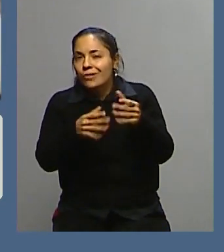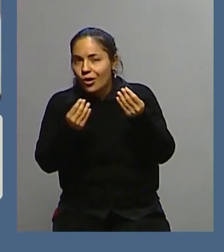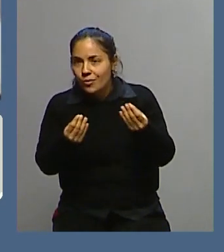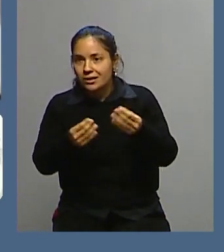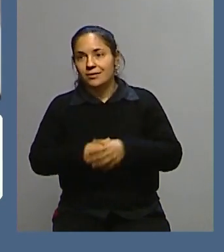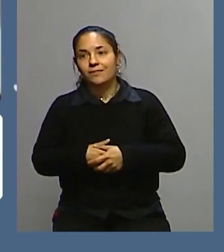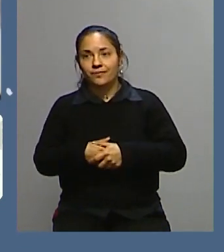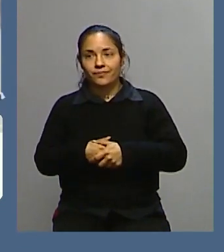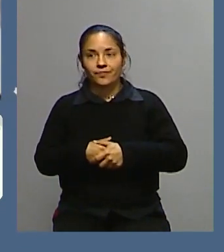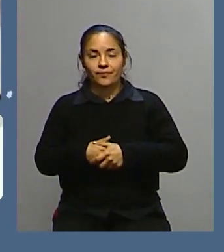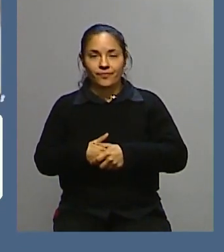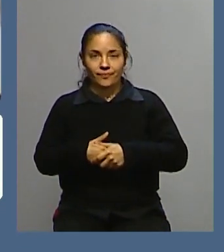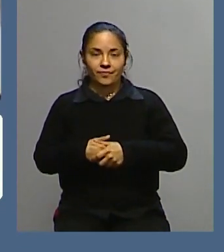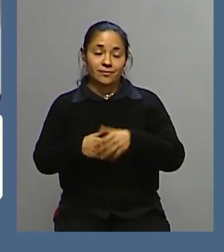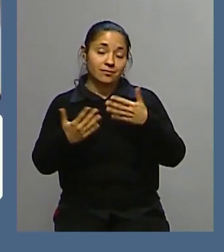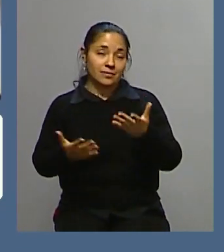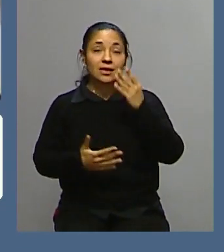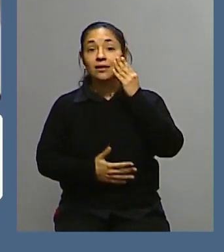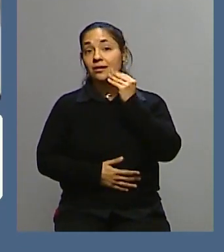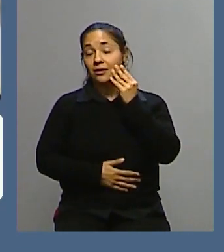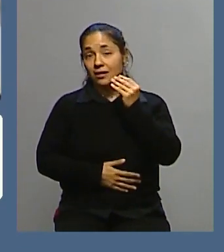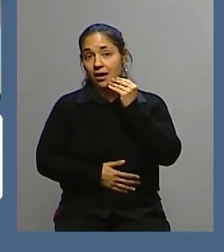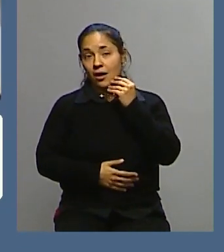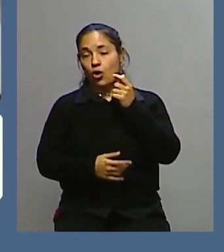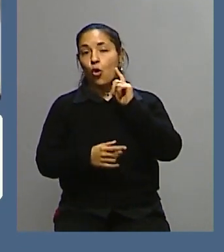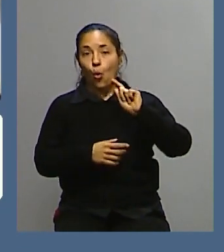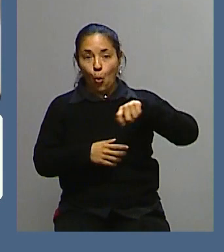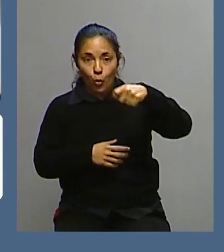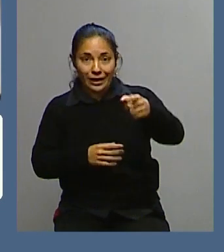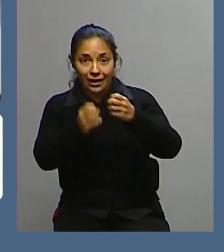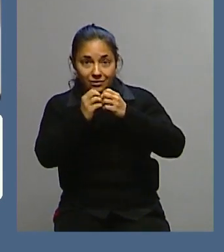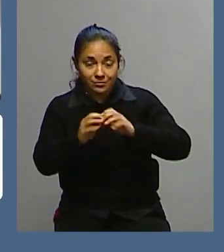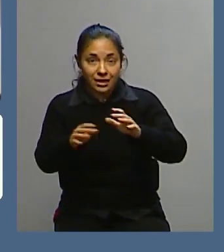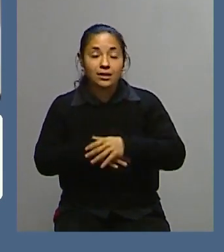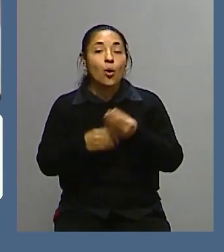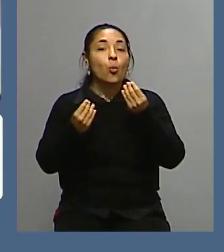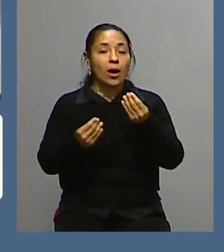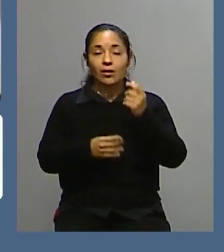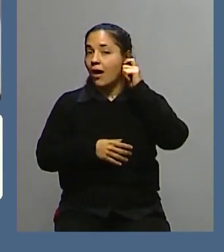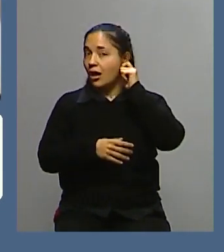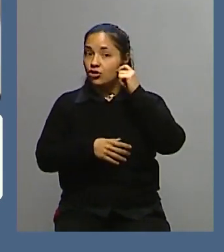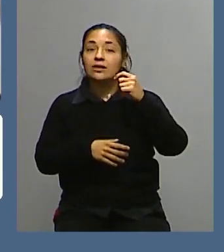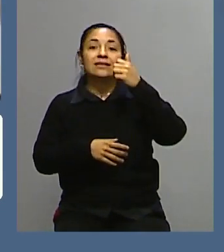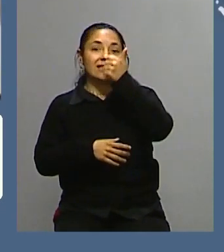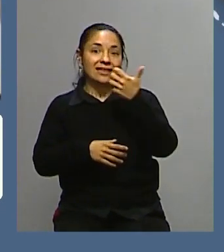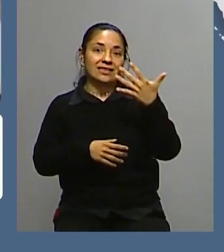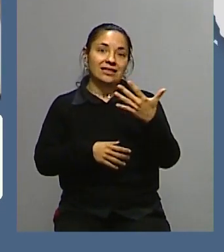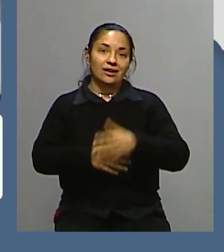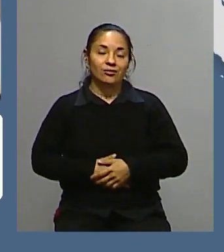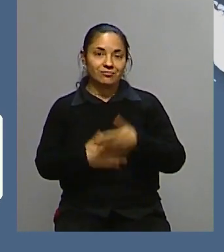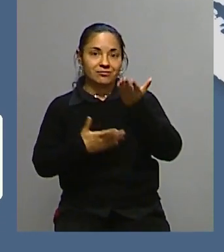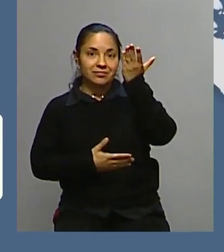Imagínate que en Gran Bretaña la edad para jubilarse son los 65 años, con lo cual es una persona que